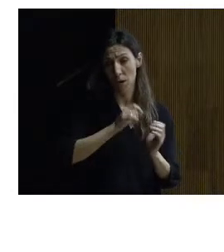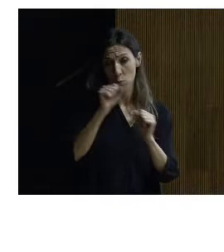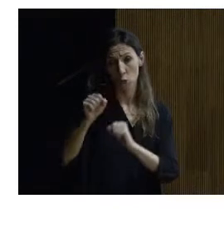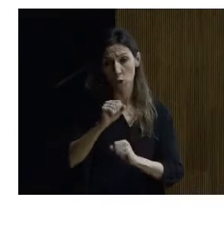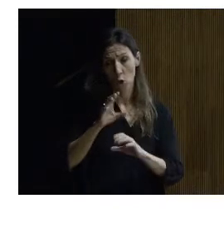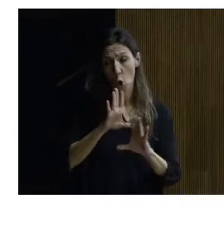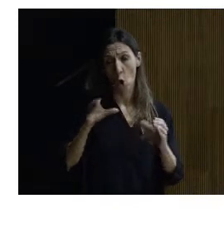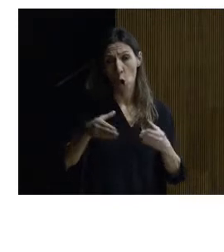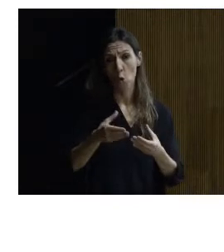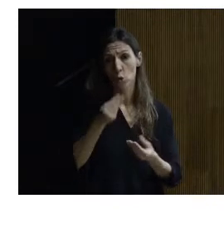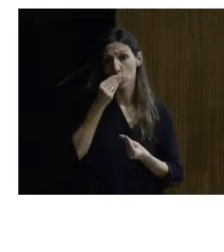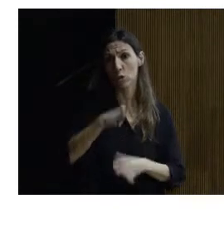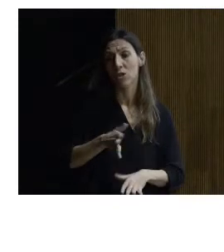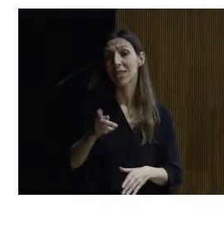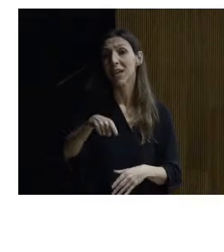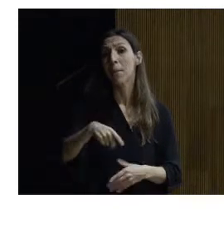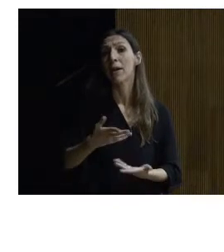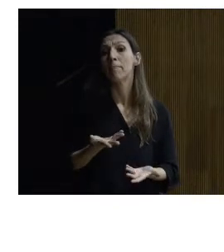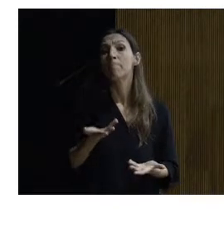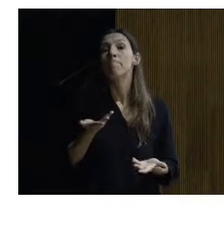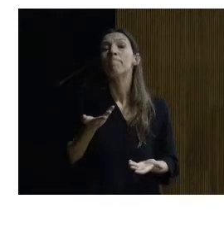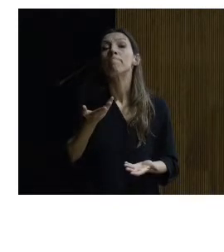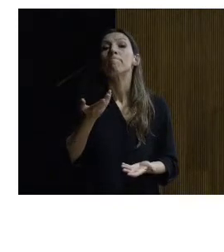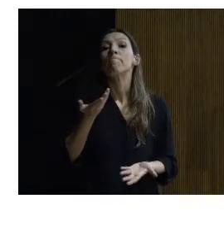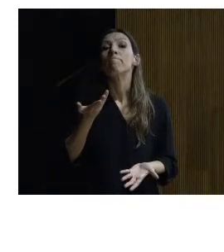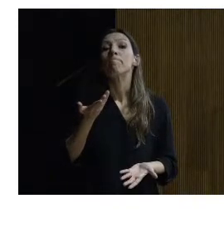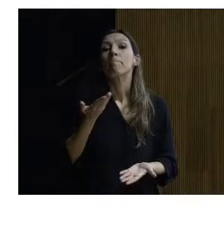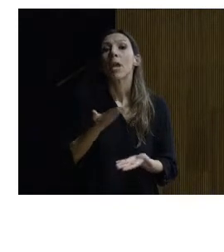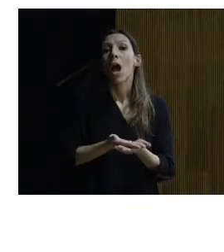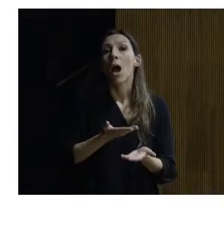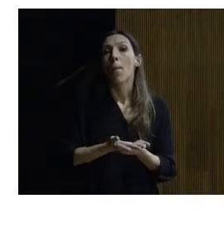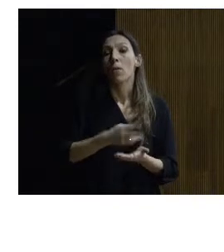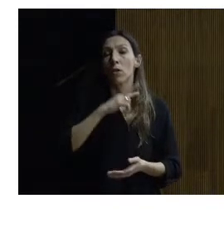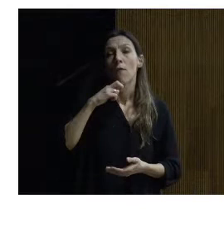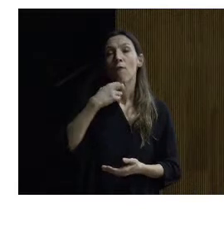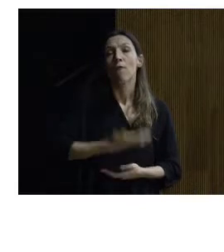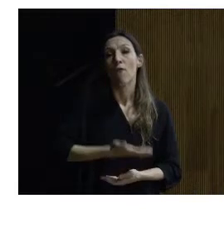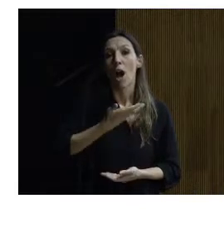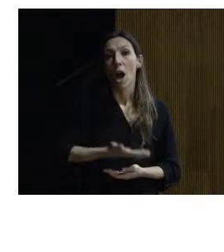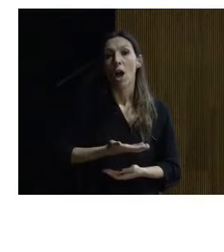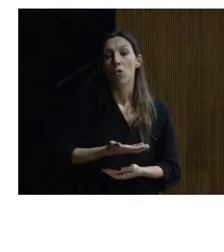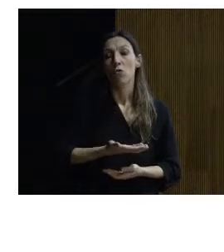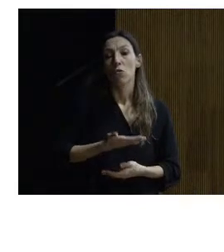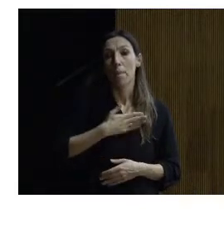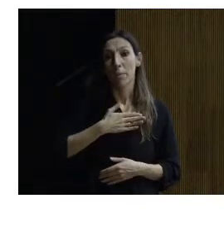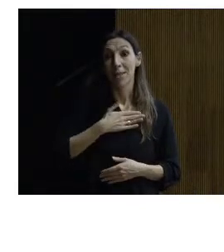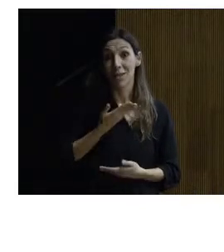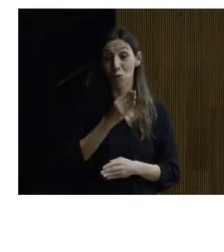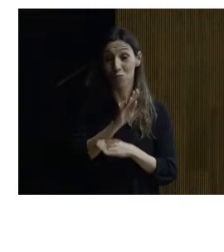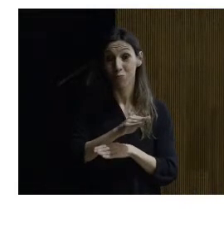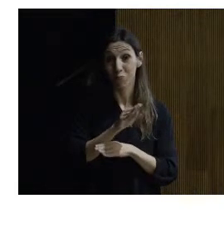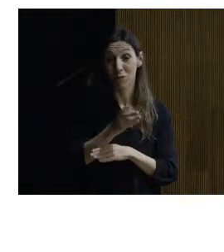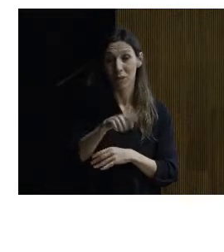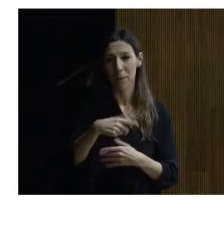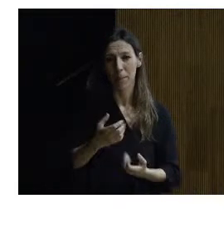histórico bueno pues tiene también es una puesta en valor de los valores patrimoniales se pretende potenciar el uso